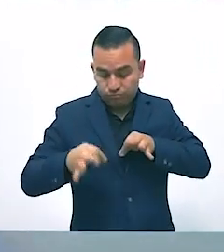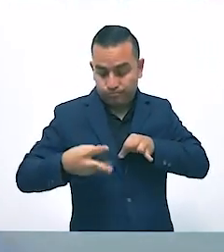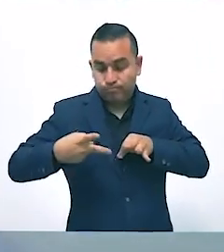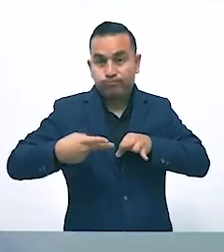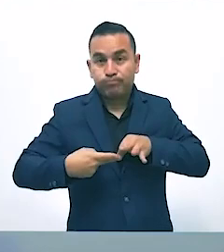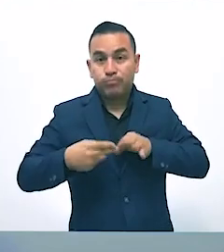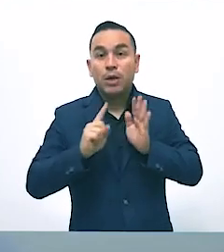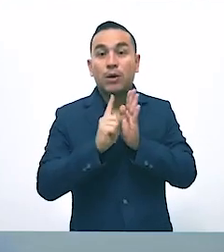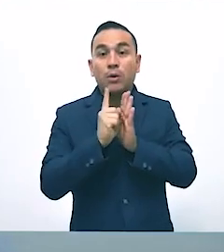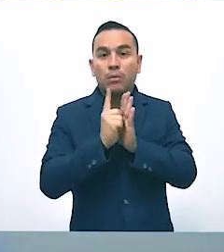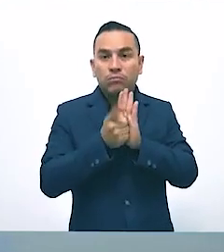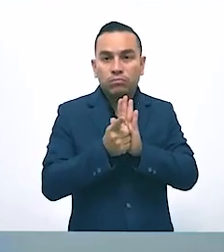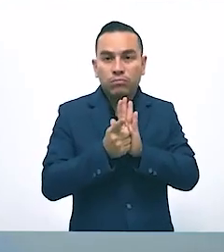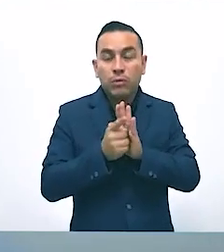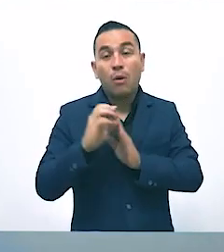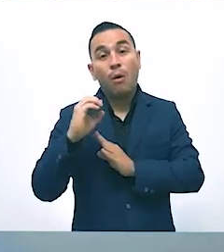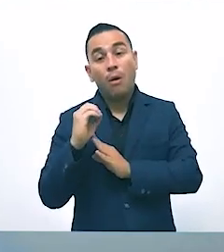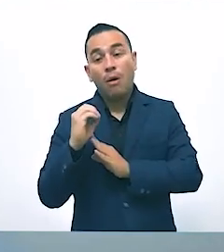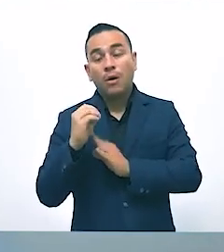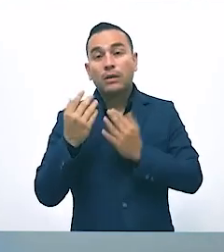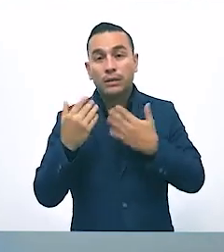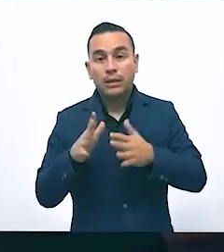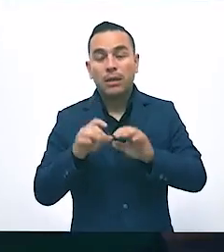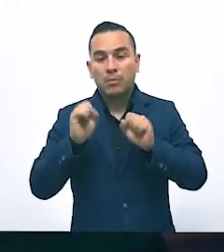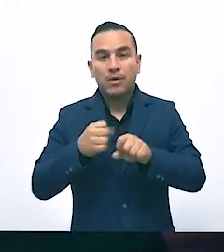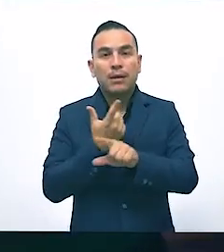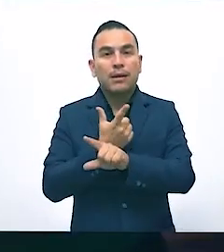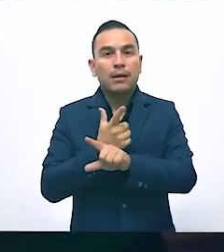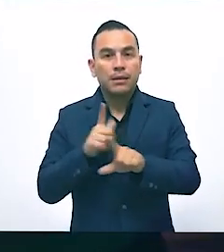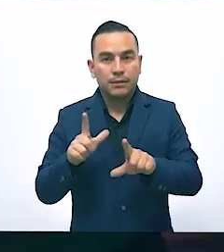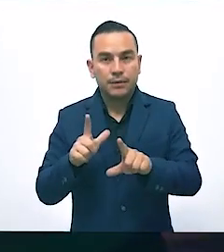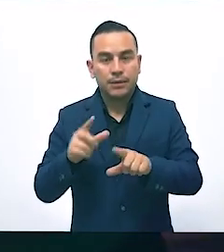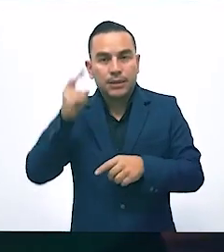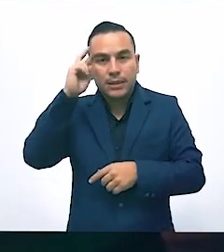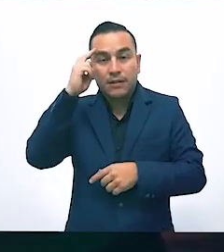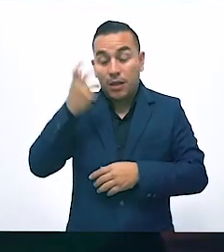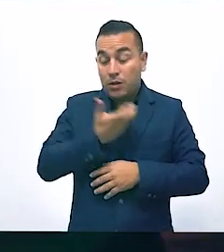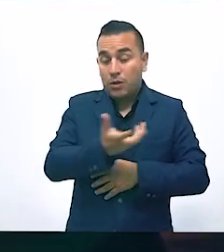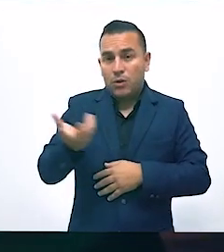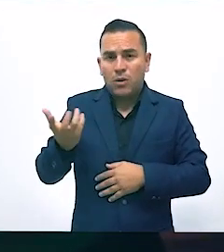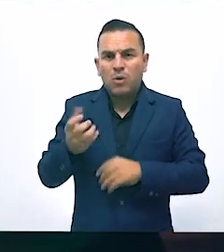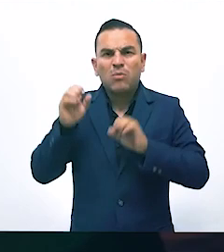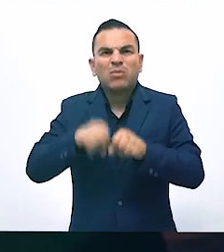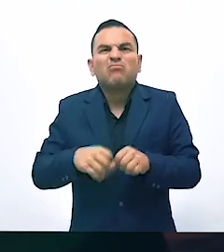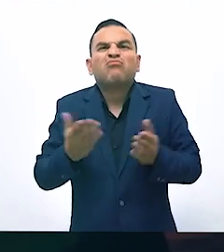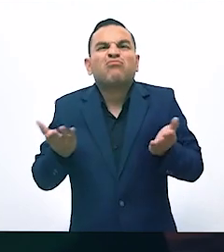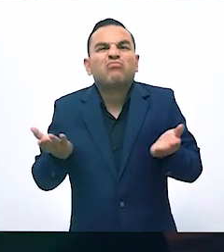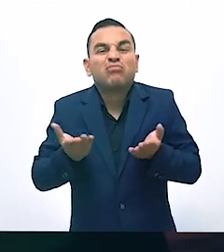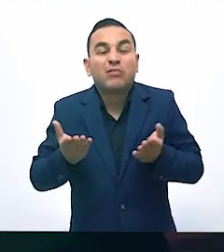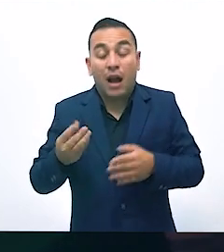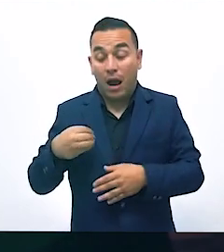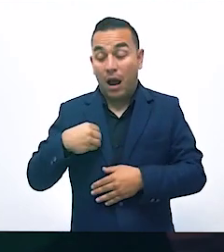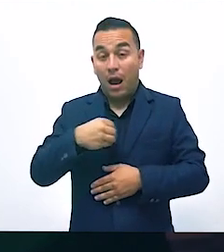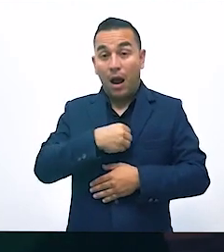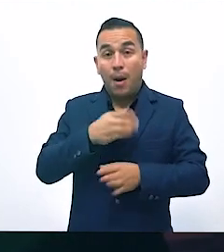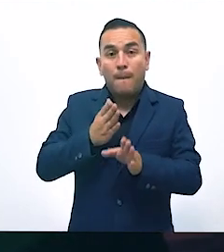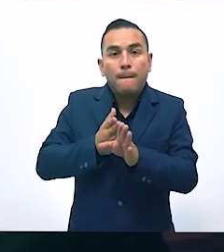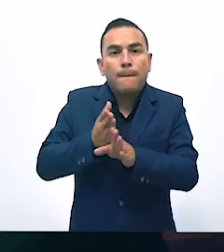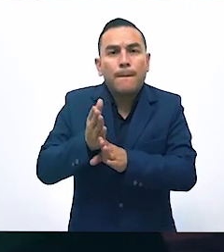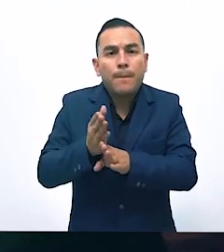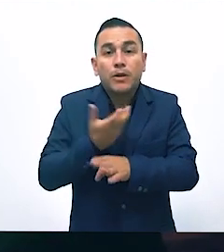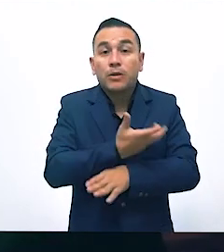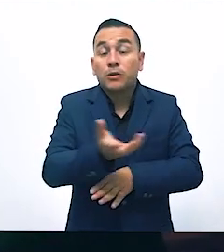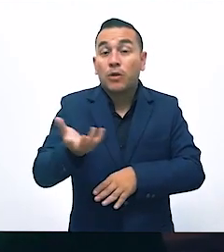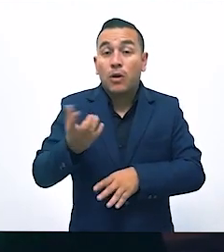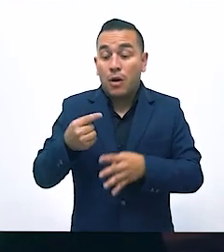del minuto de nacer o hasta que deje de latir. Para hacer todo esto posible necesitábamos profesionales que lideraran la